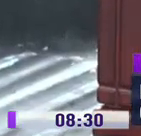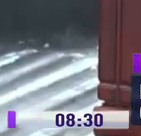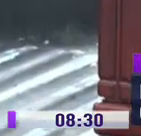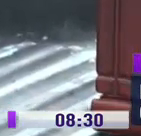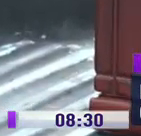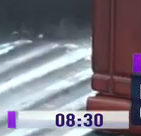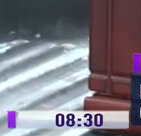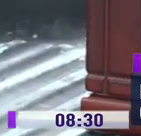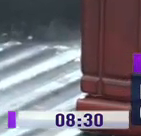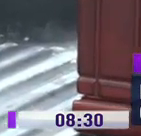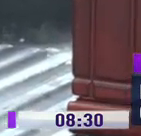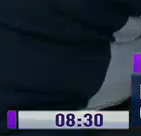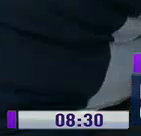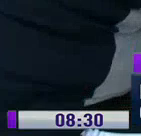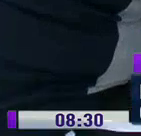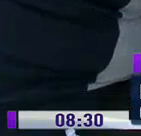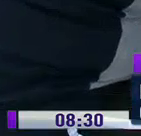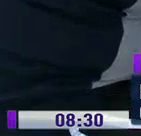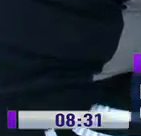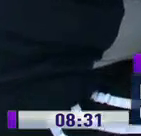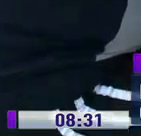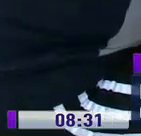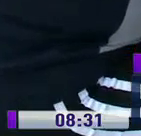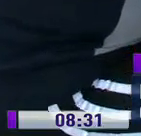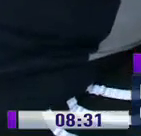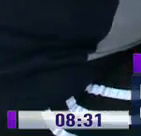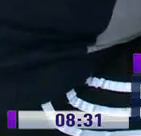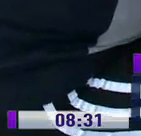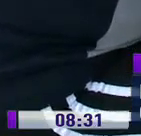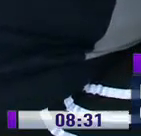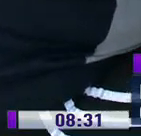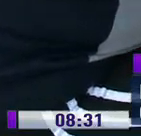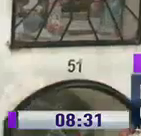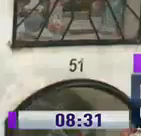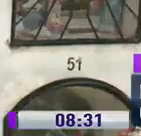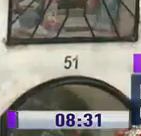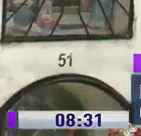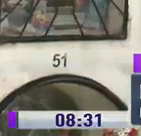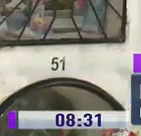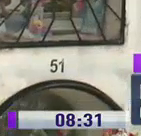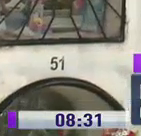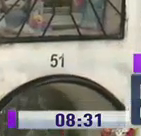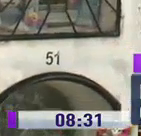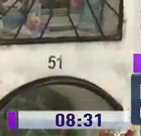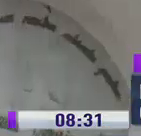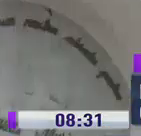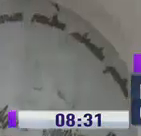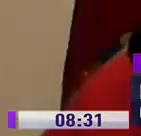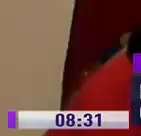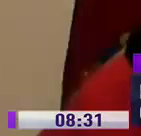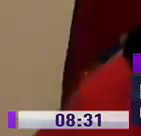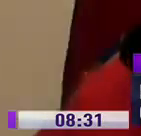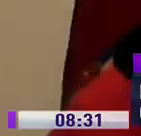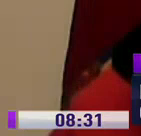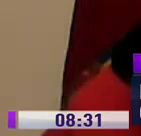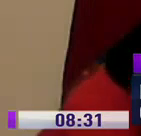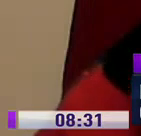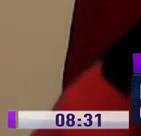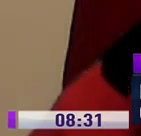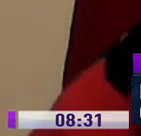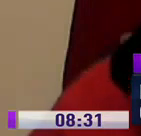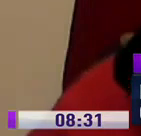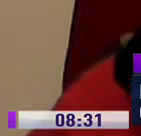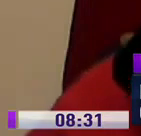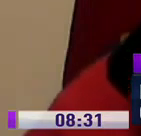Está listo el diseño del cementerio Quito Solidario, con un espacio para 6.400 urnas en tres etapas. Vamos a empezar con una